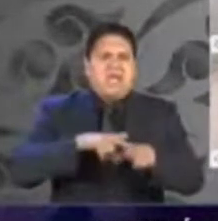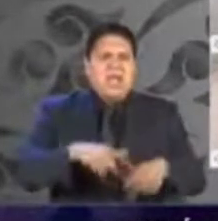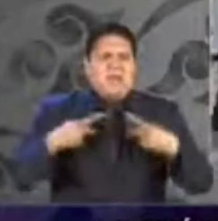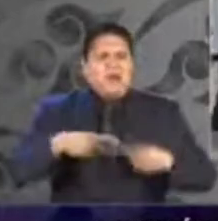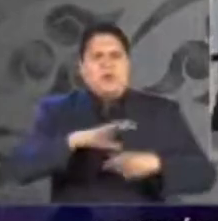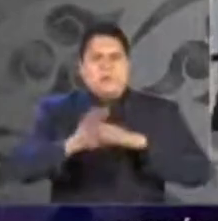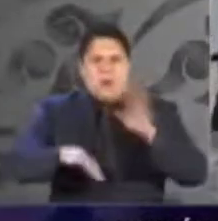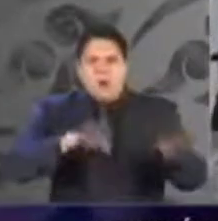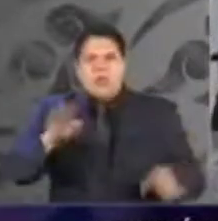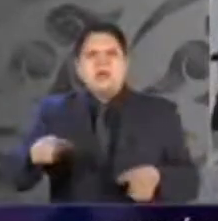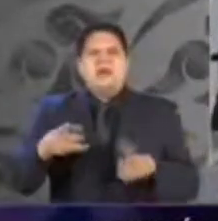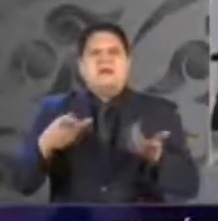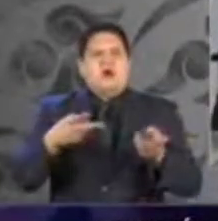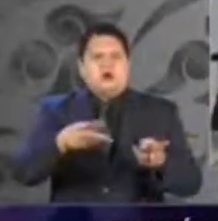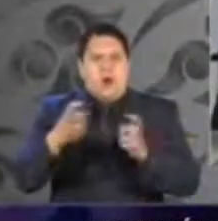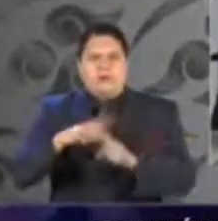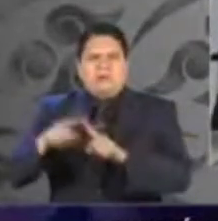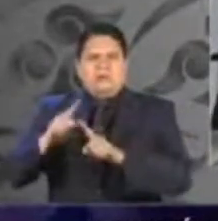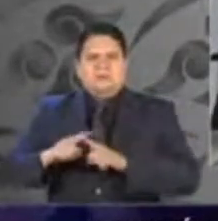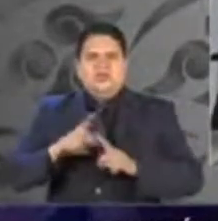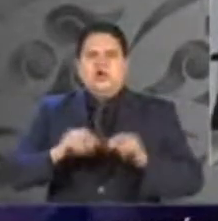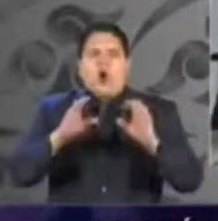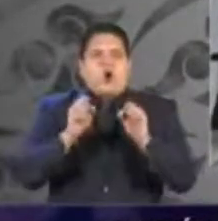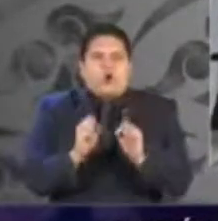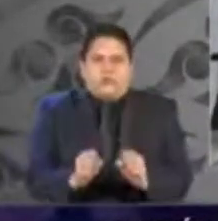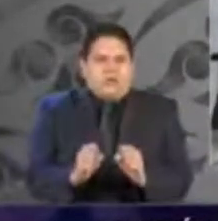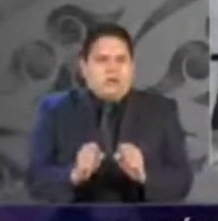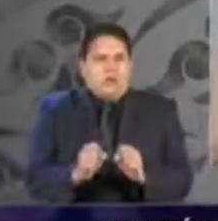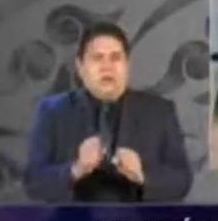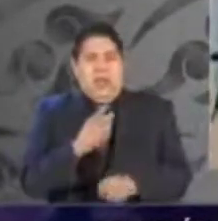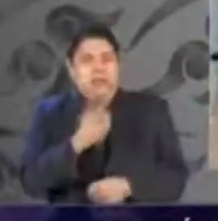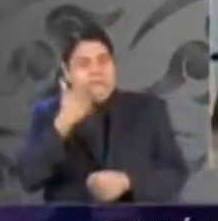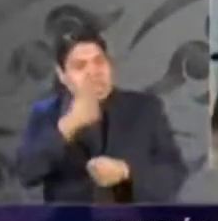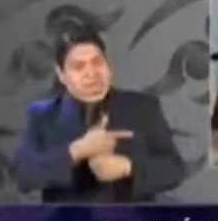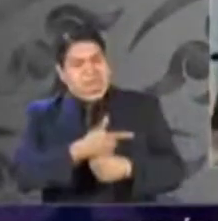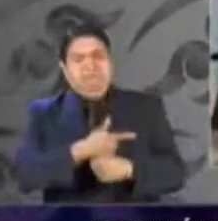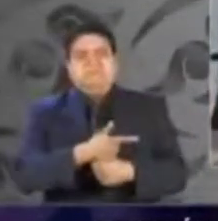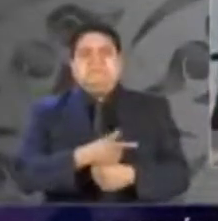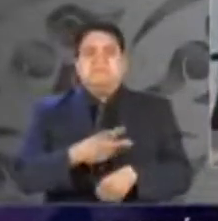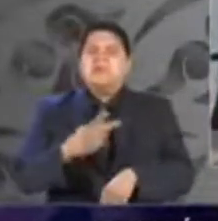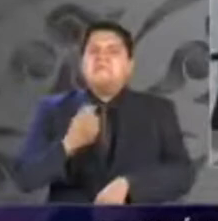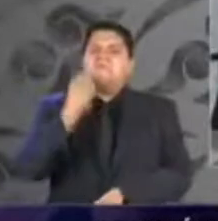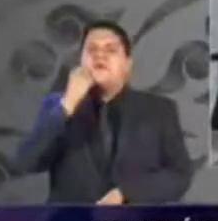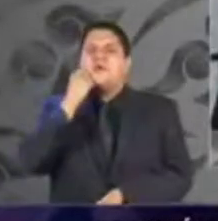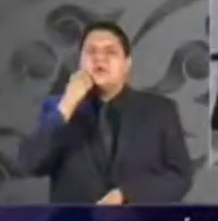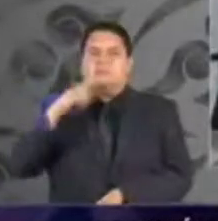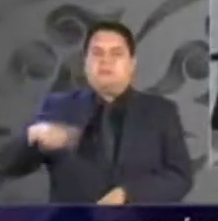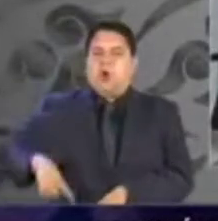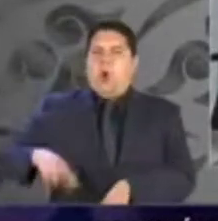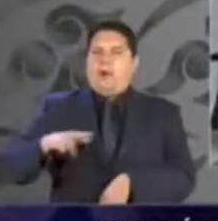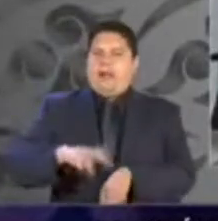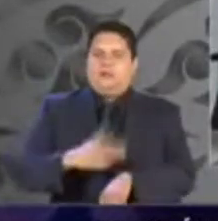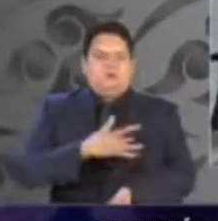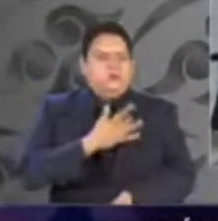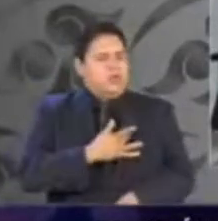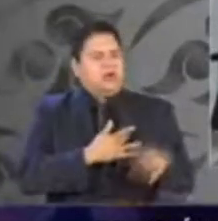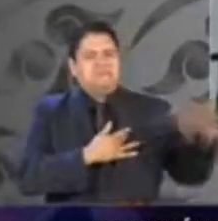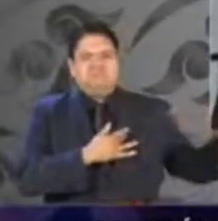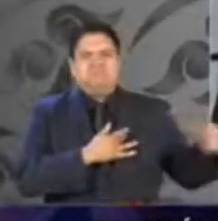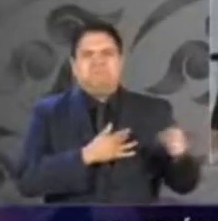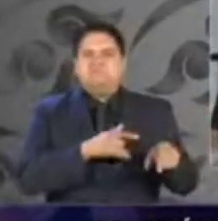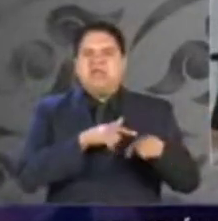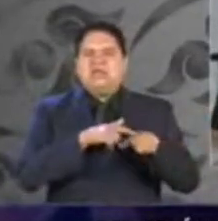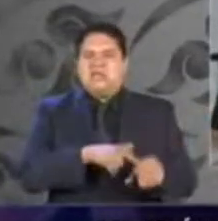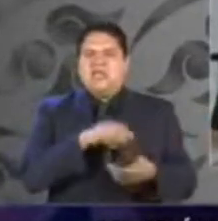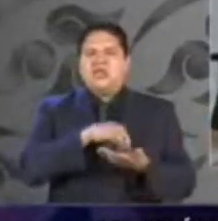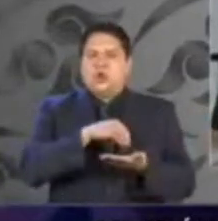aún con esos antecedentes, el gobernador, pues lo ratificó en su gabinete. Esto no se lo